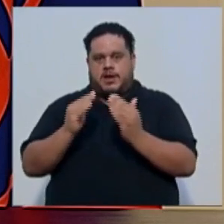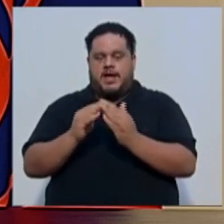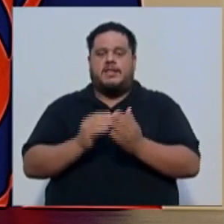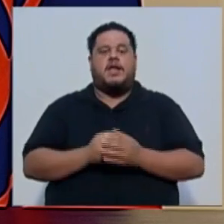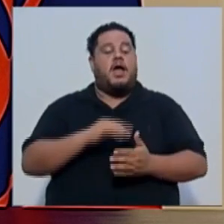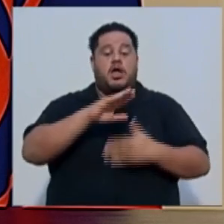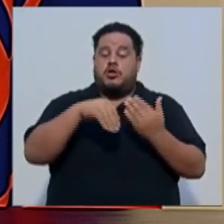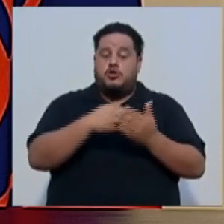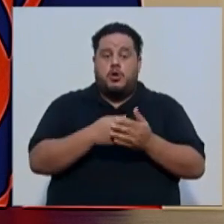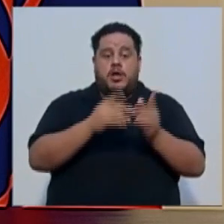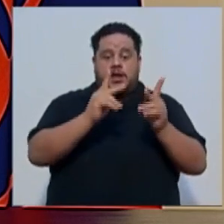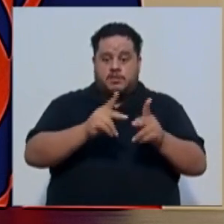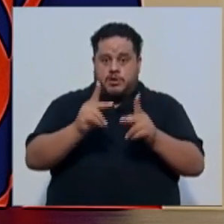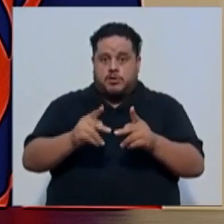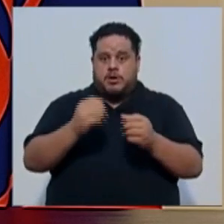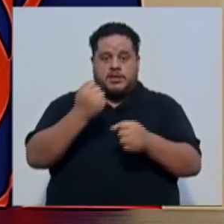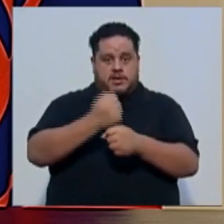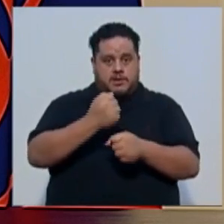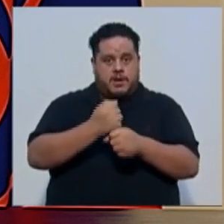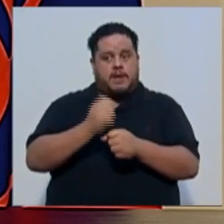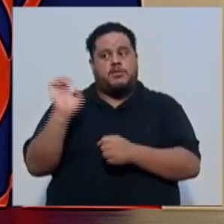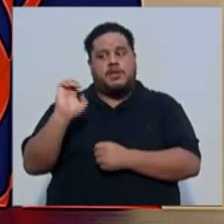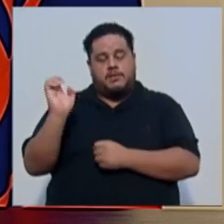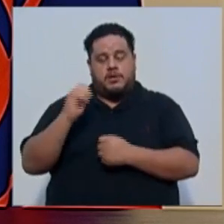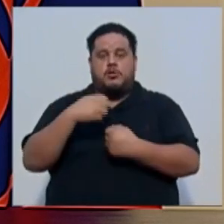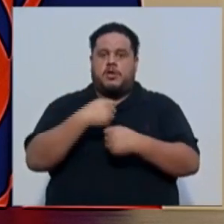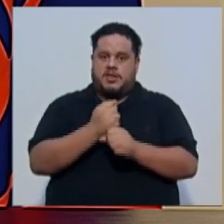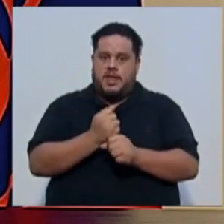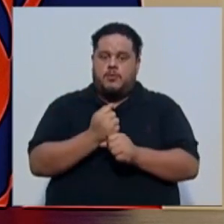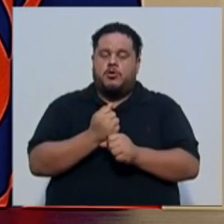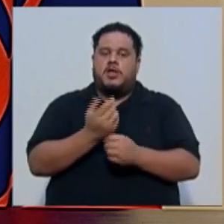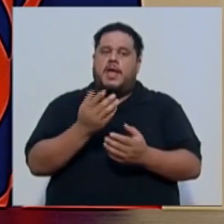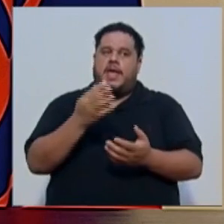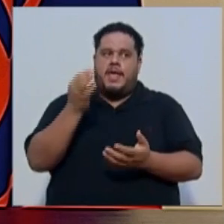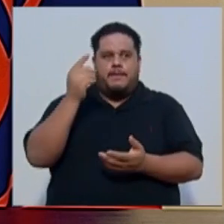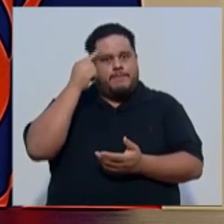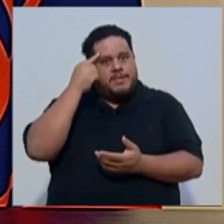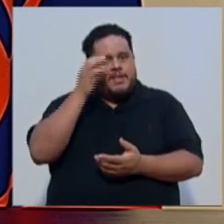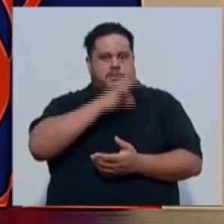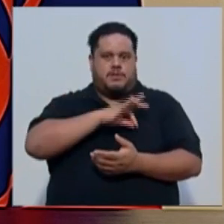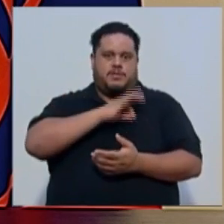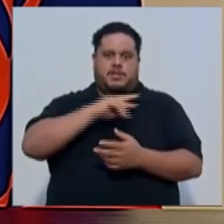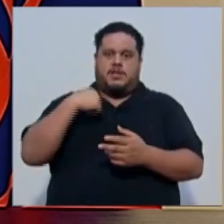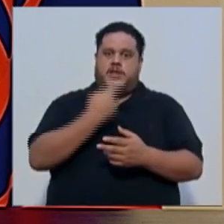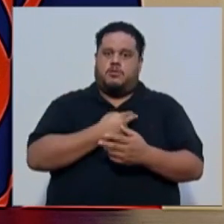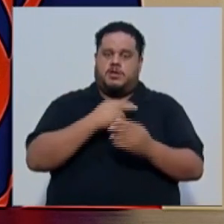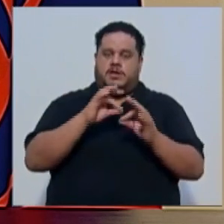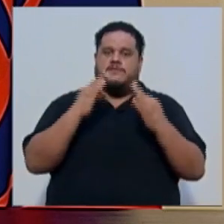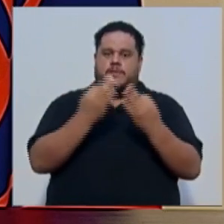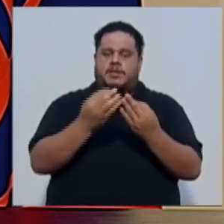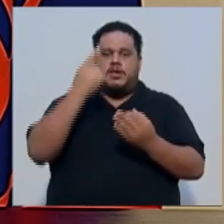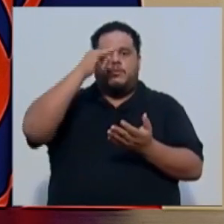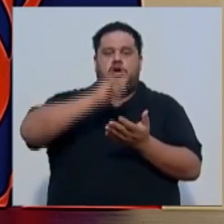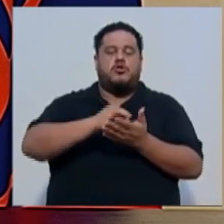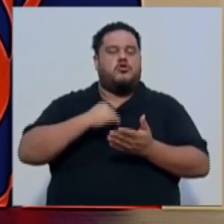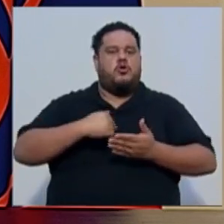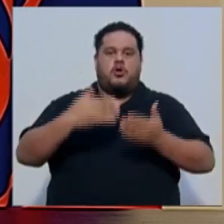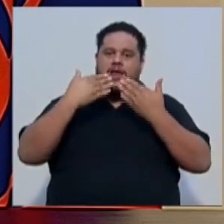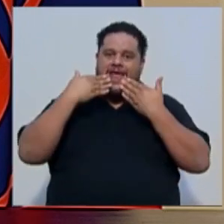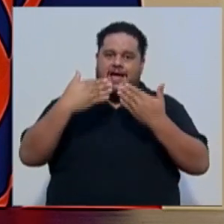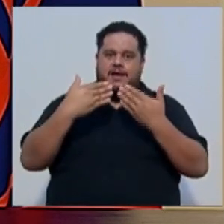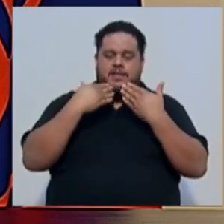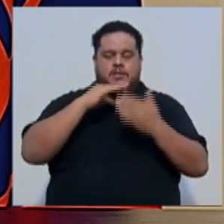hacemos pensando en el bienestar de nuestras familias y por eso también quiero agradecer a todas, a todas las mujeres